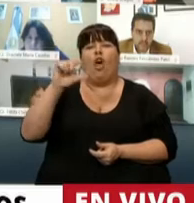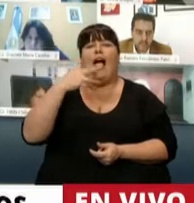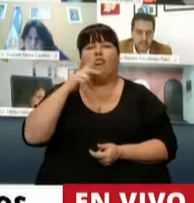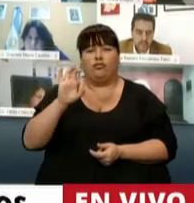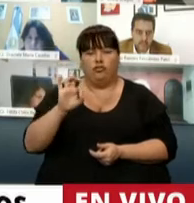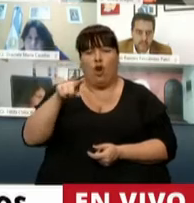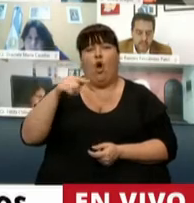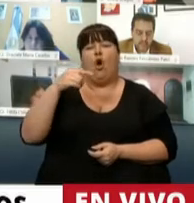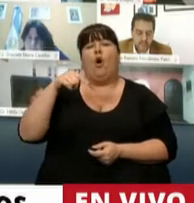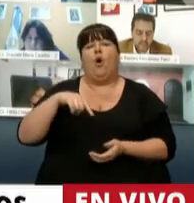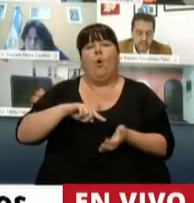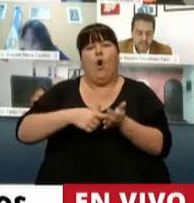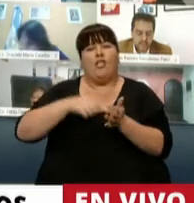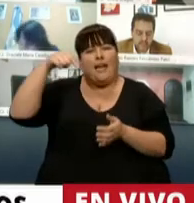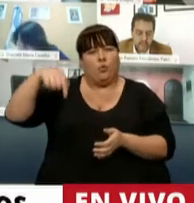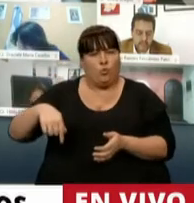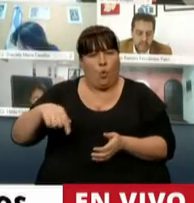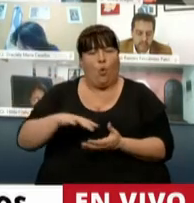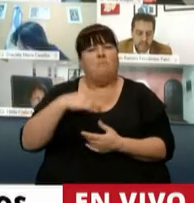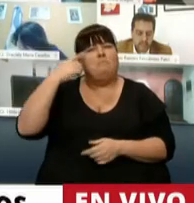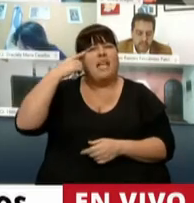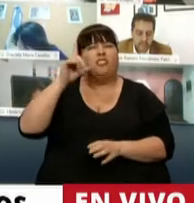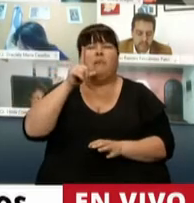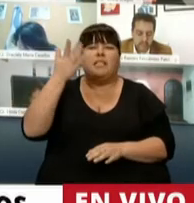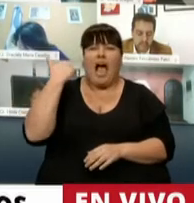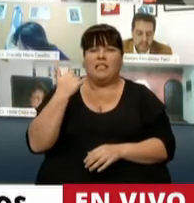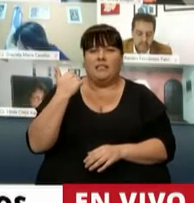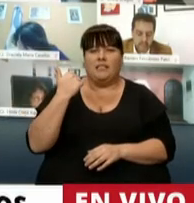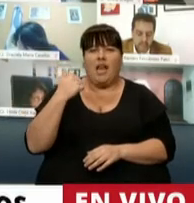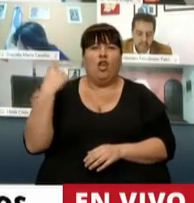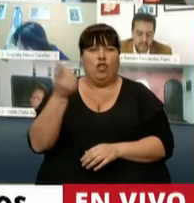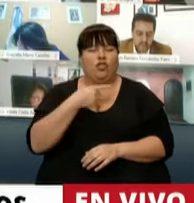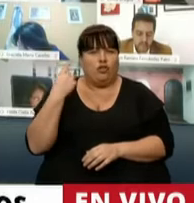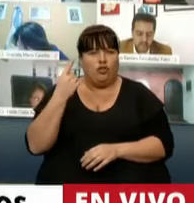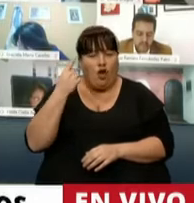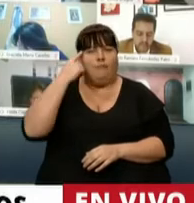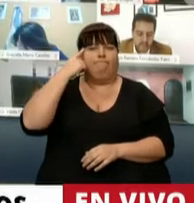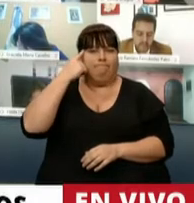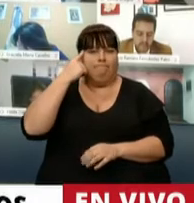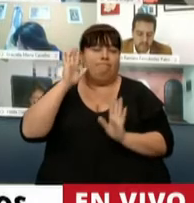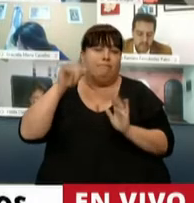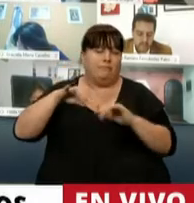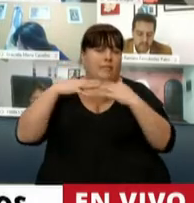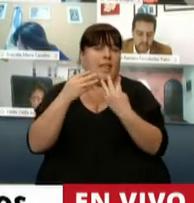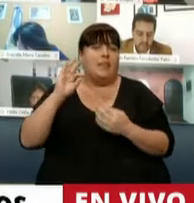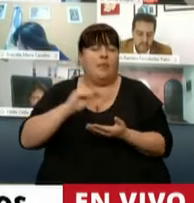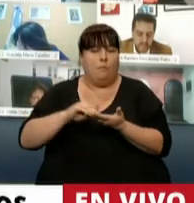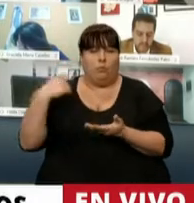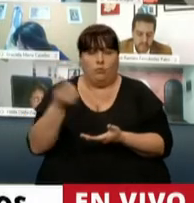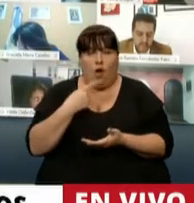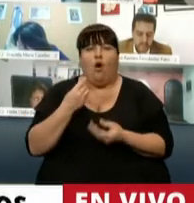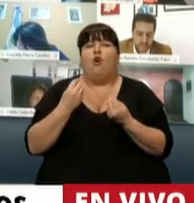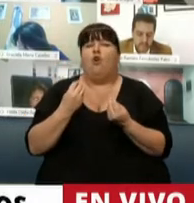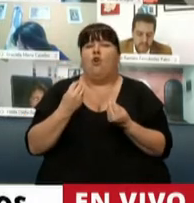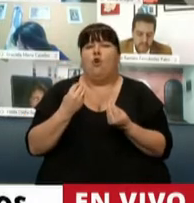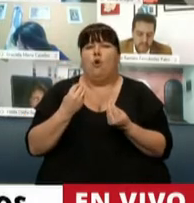en el sur de la provincia de Buenos Aires. Creo que en el día de ayer todos tomamos conciencia, al menos este recinto, de